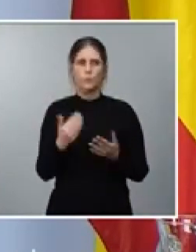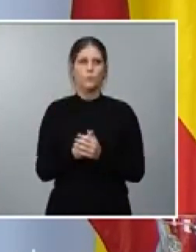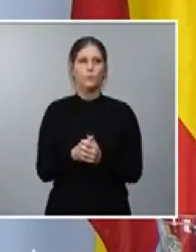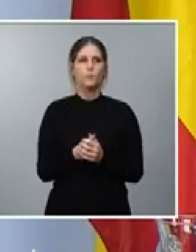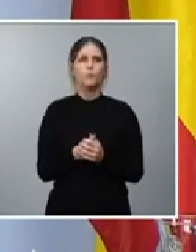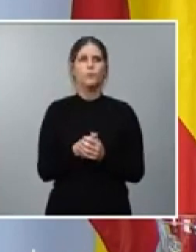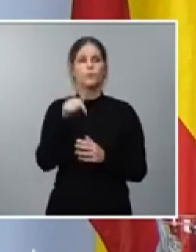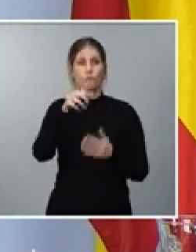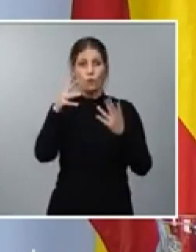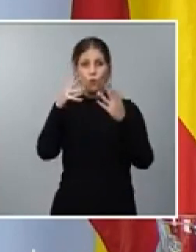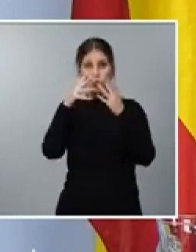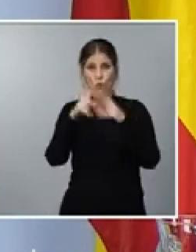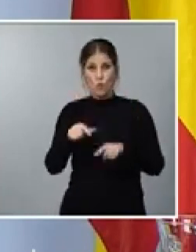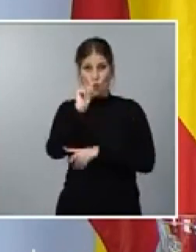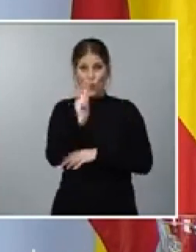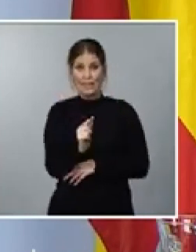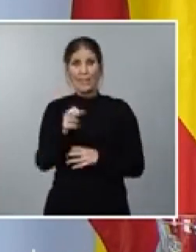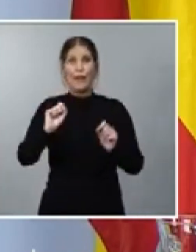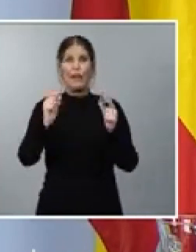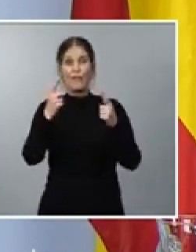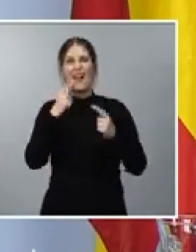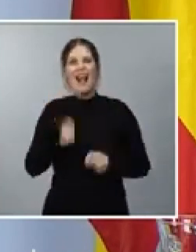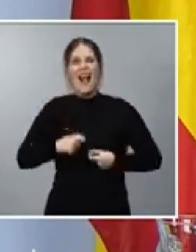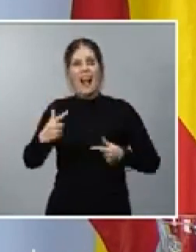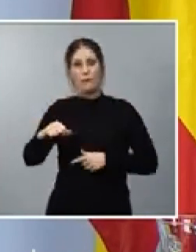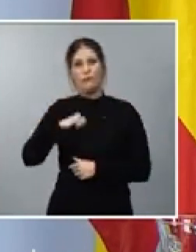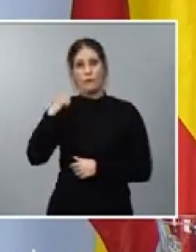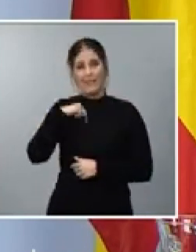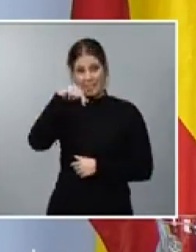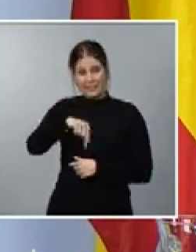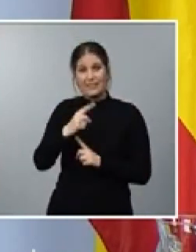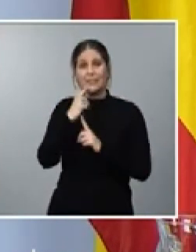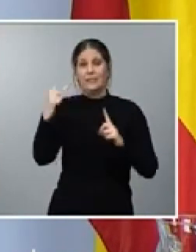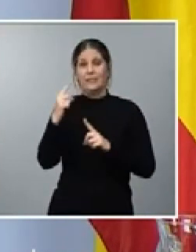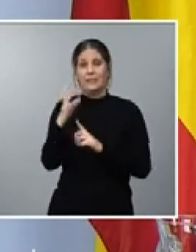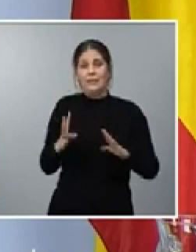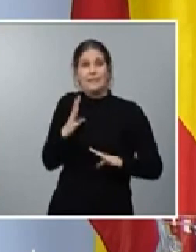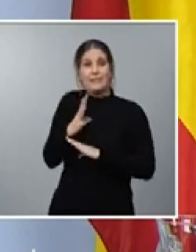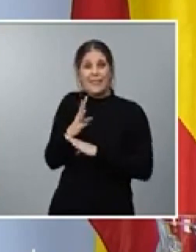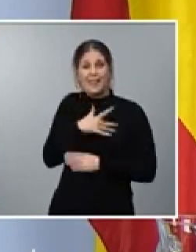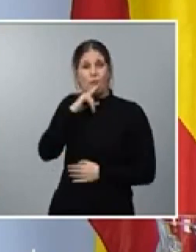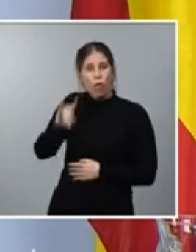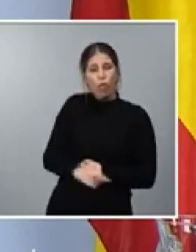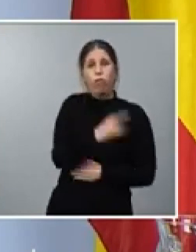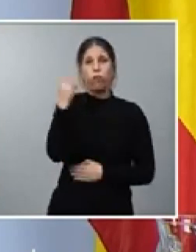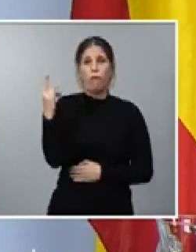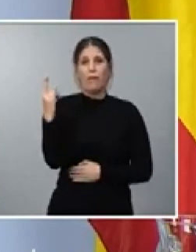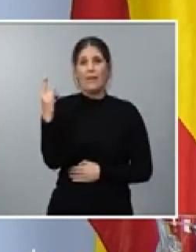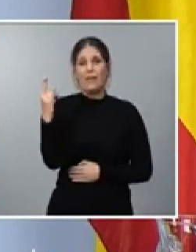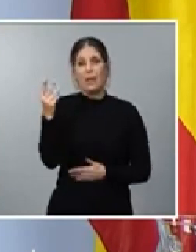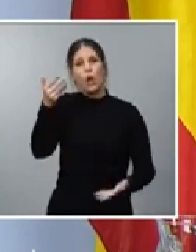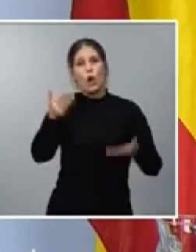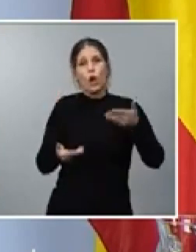cuentas sean validadas, el gasto en sanidad a lo largo de esta legislatura se habrá duplicado respecto